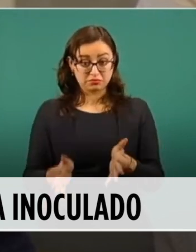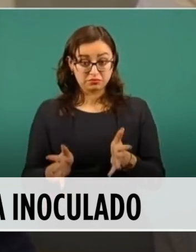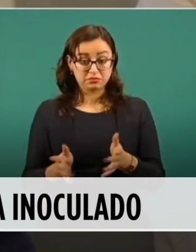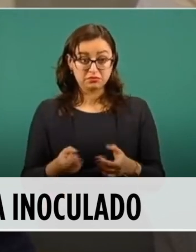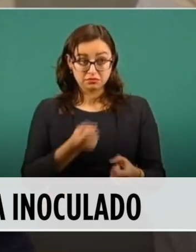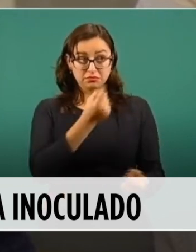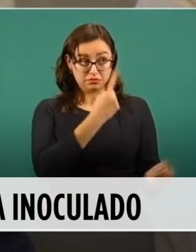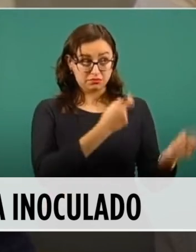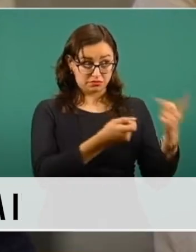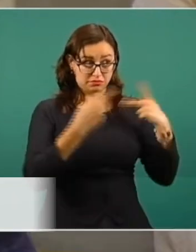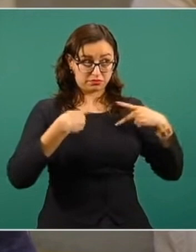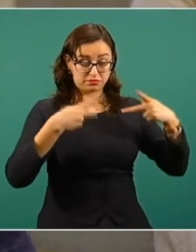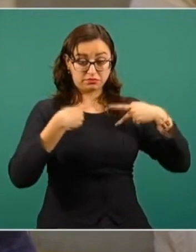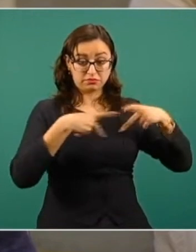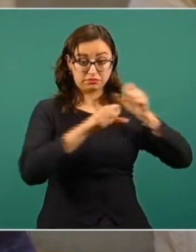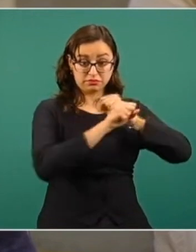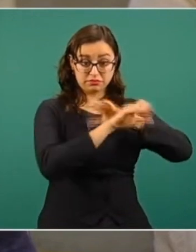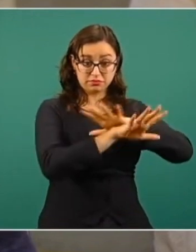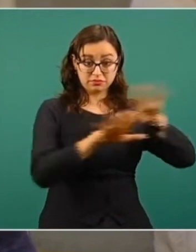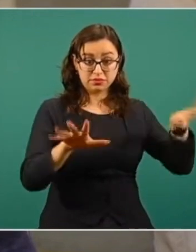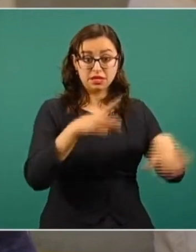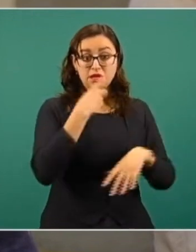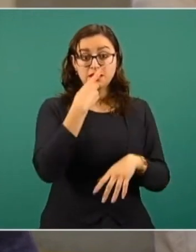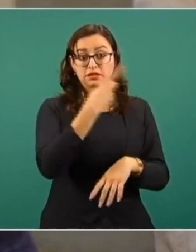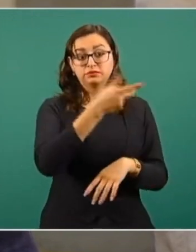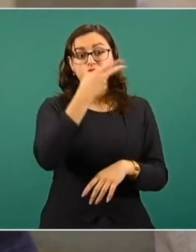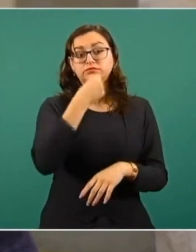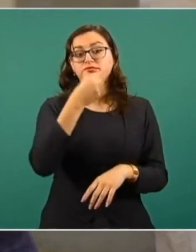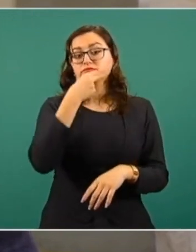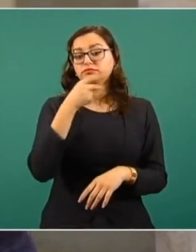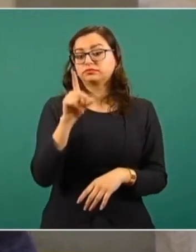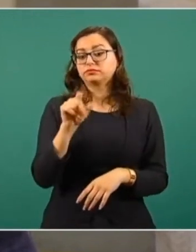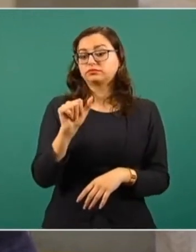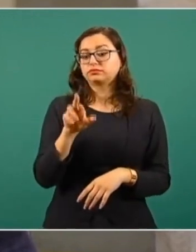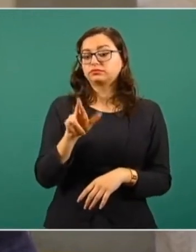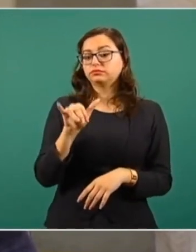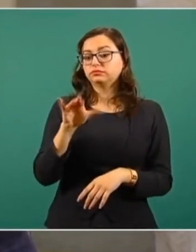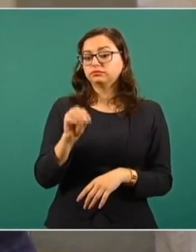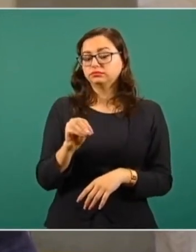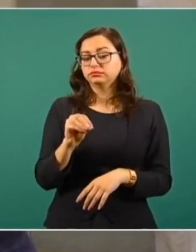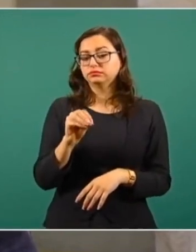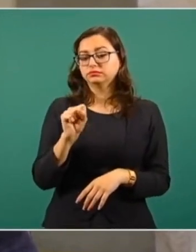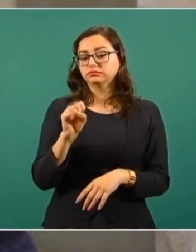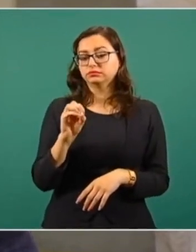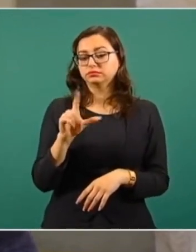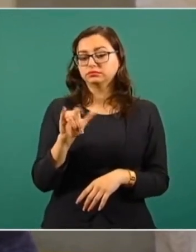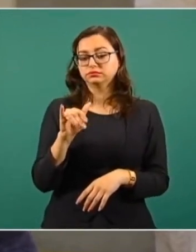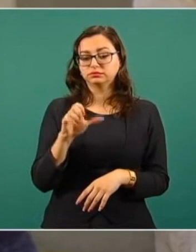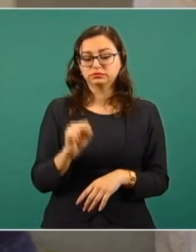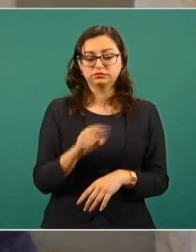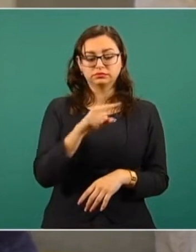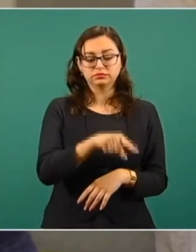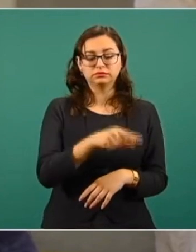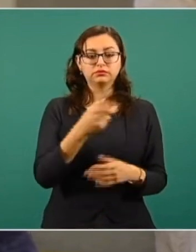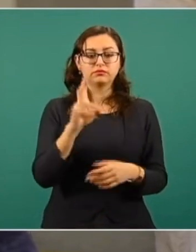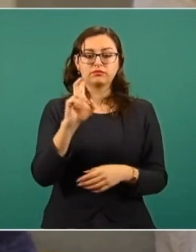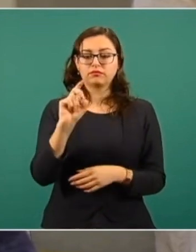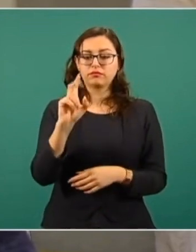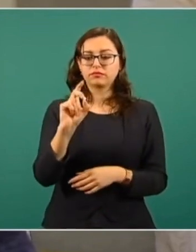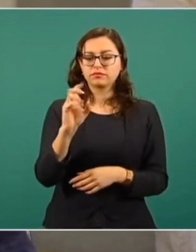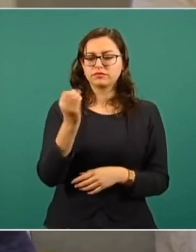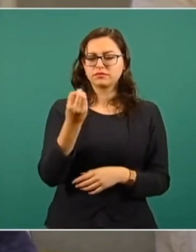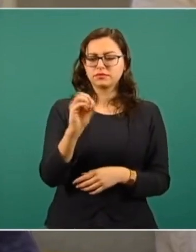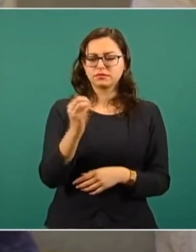comentó el columnista Darío Celis, quien dijo que el 30 de octubre fue un día que para muchos